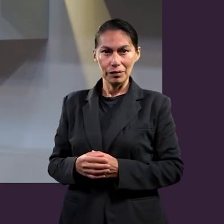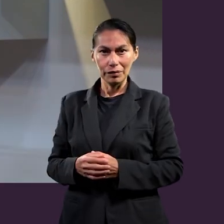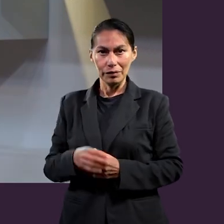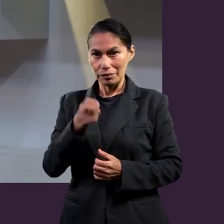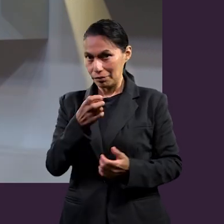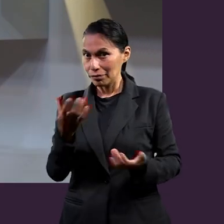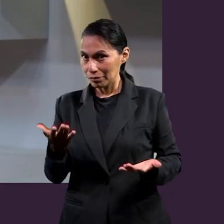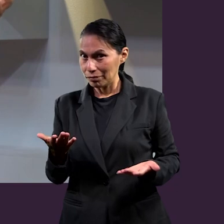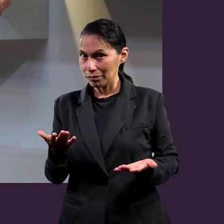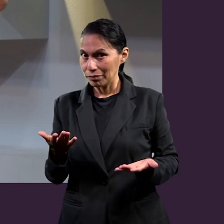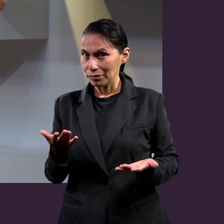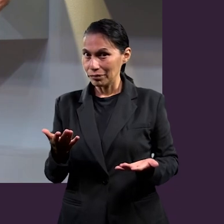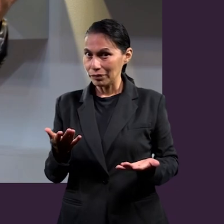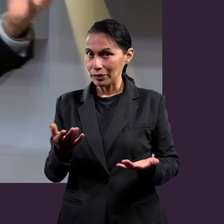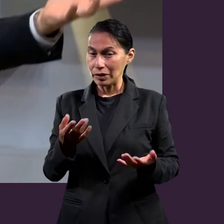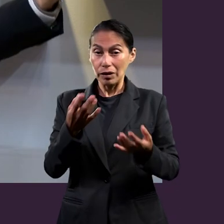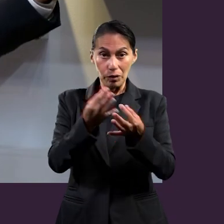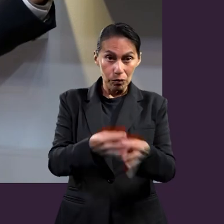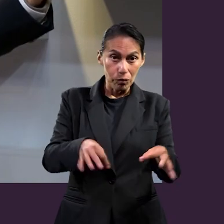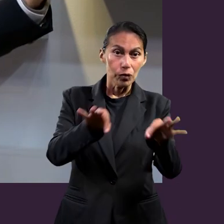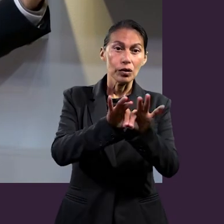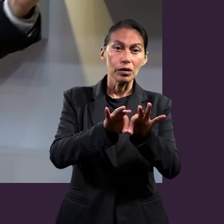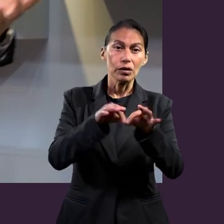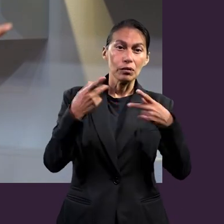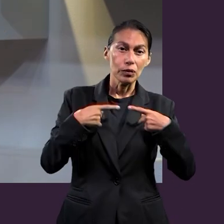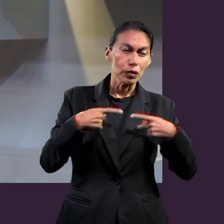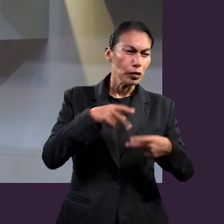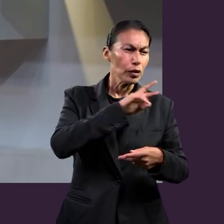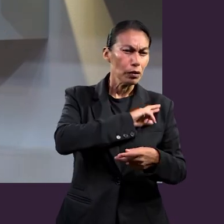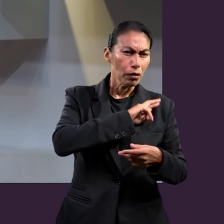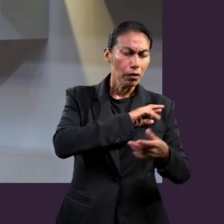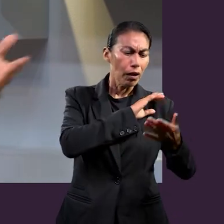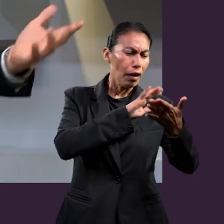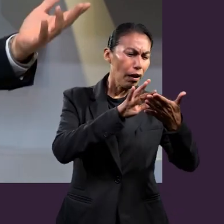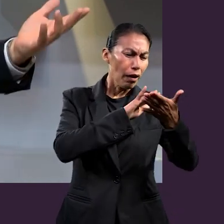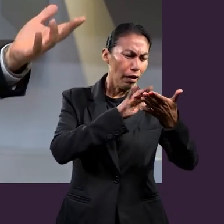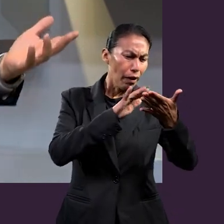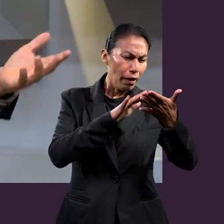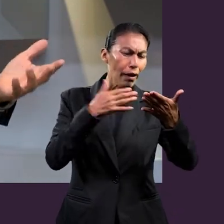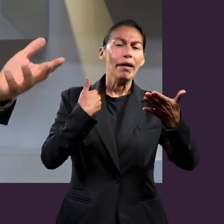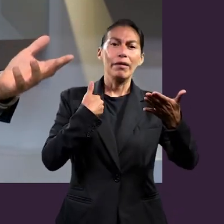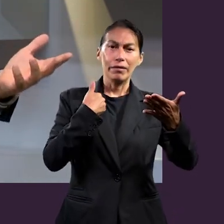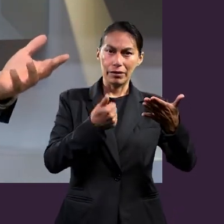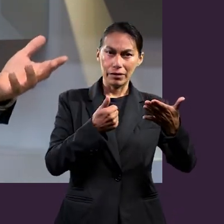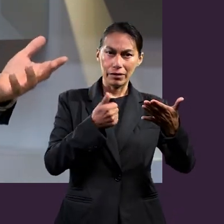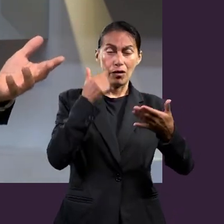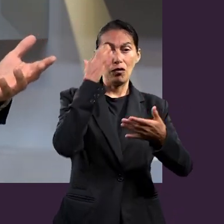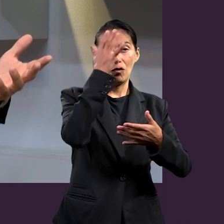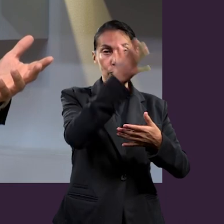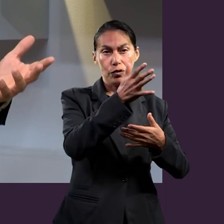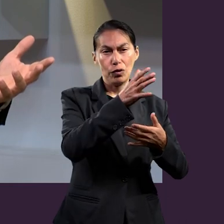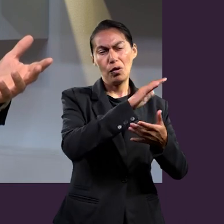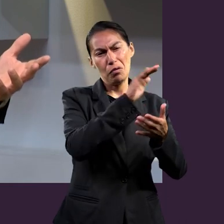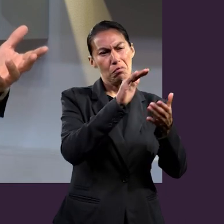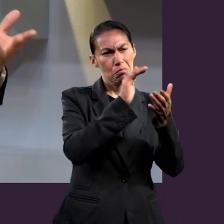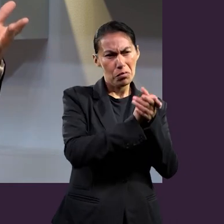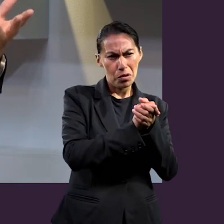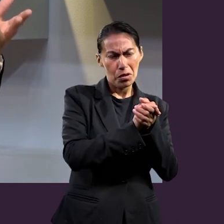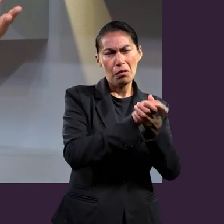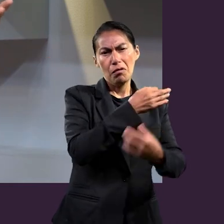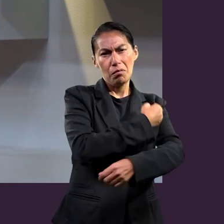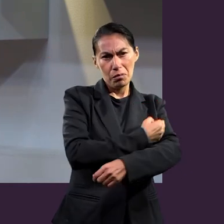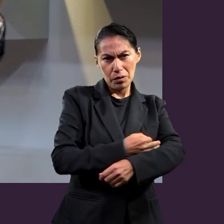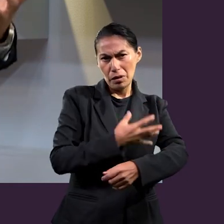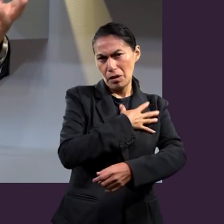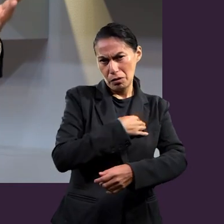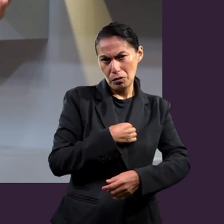de Cristo. Entonces, pues, también necesitamos que los solteros lean sobre esto, porque algún día Dios mediante tendrá familia y porque de